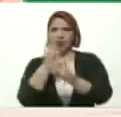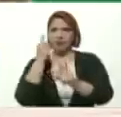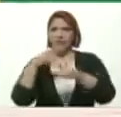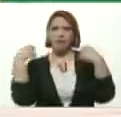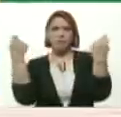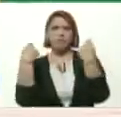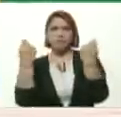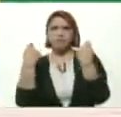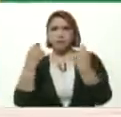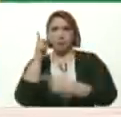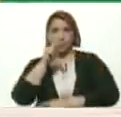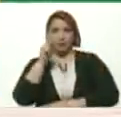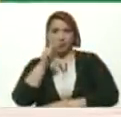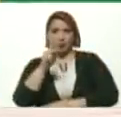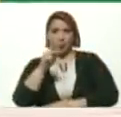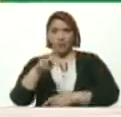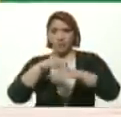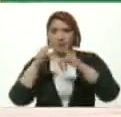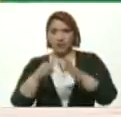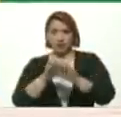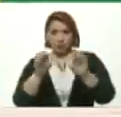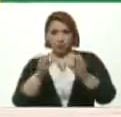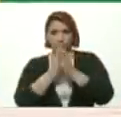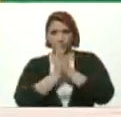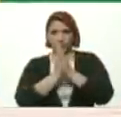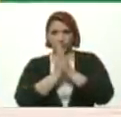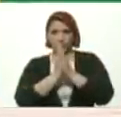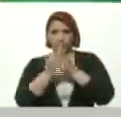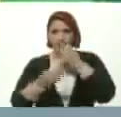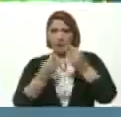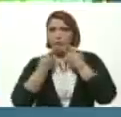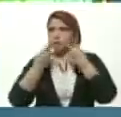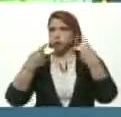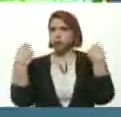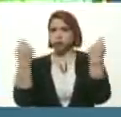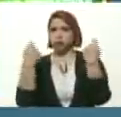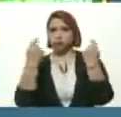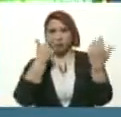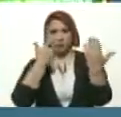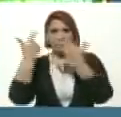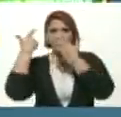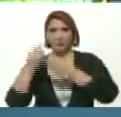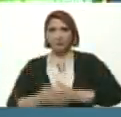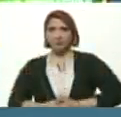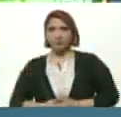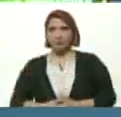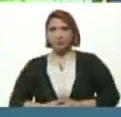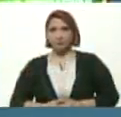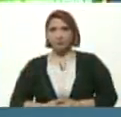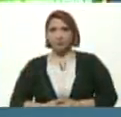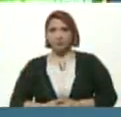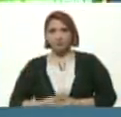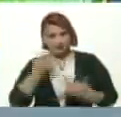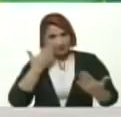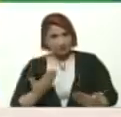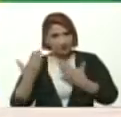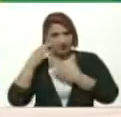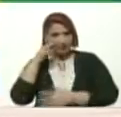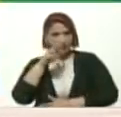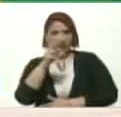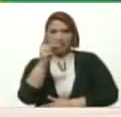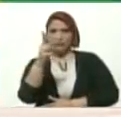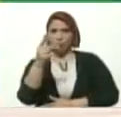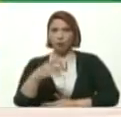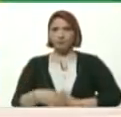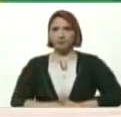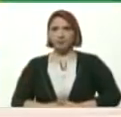Profesora Yelice Santaella Ministra Vamos a hacerla circular Ministro Alfennazaret Niáñez Adelante Vamos a ver Segunda